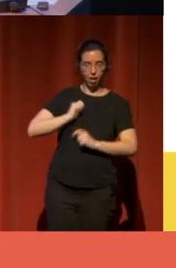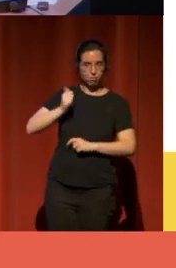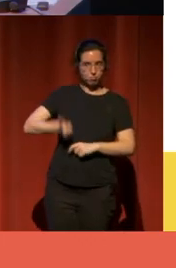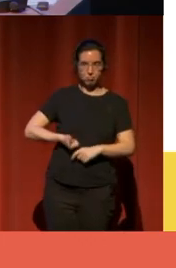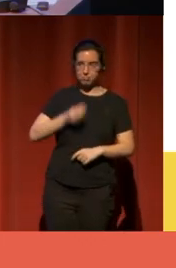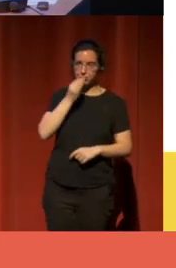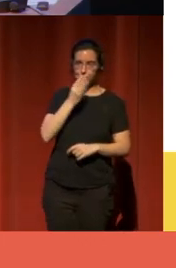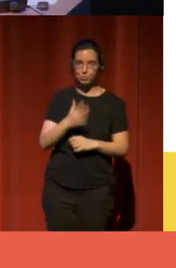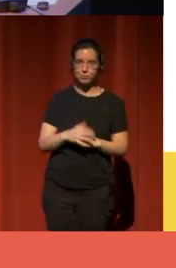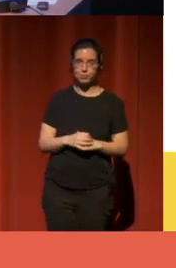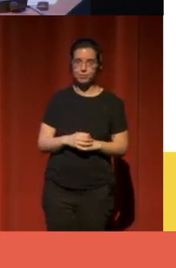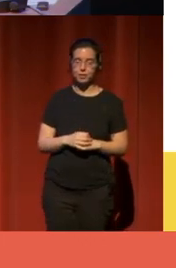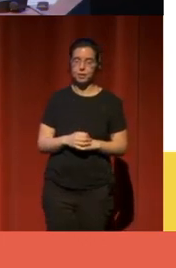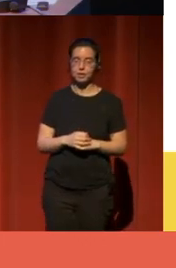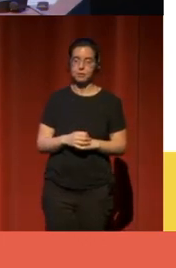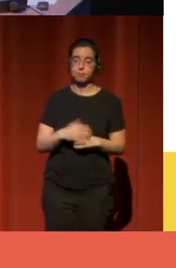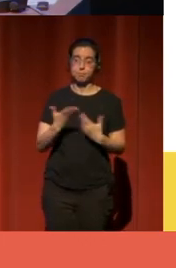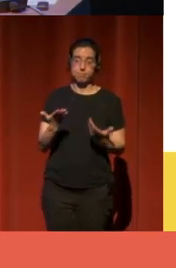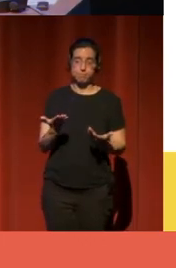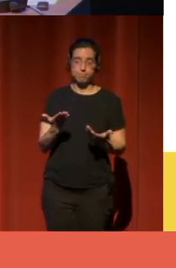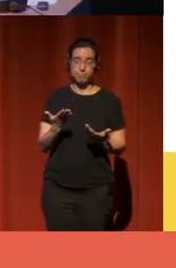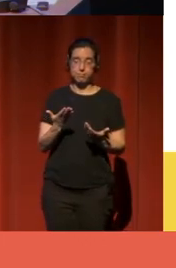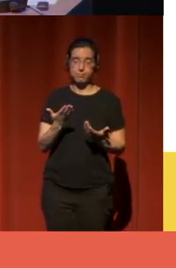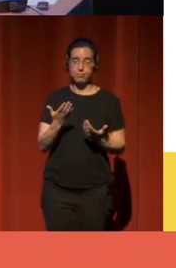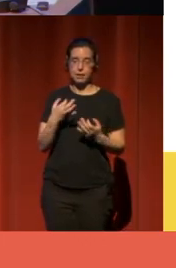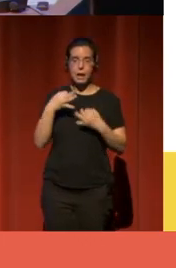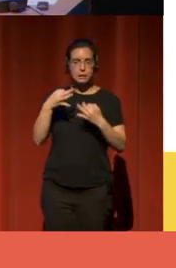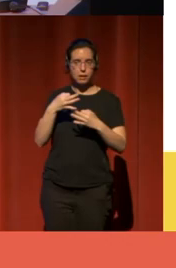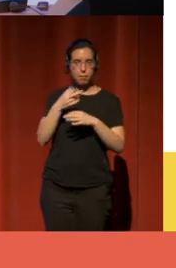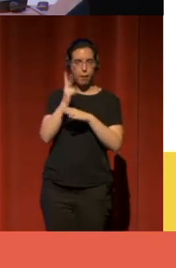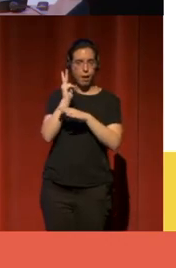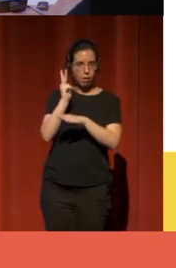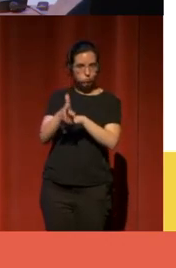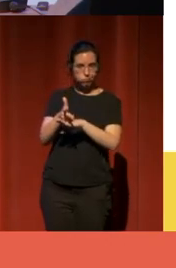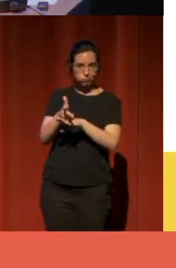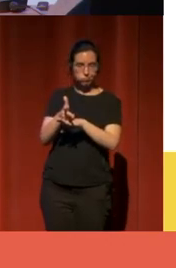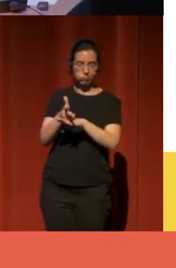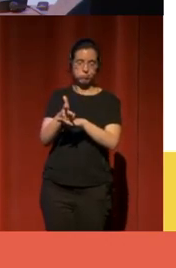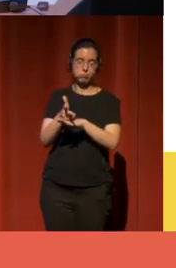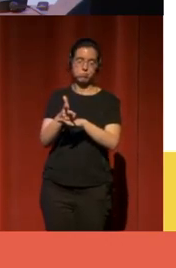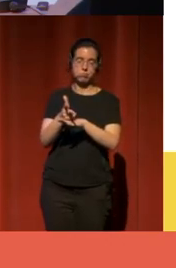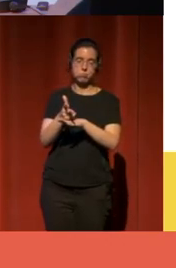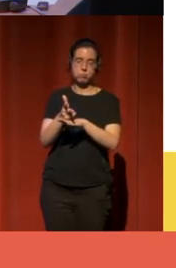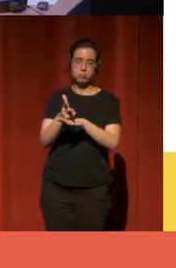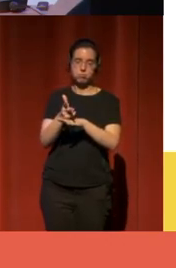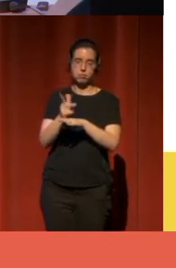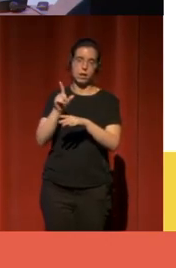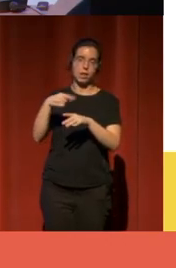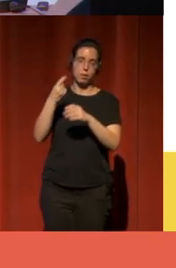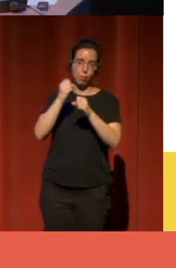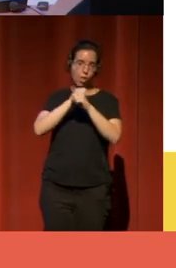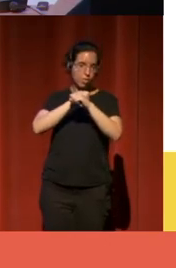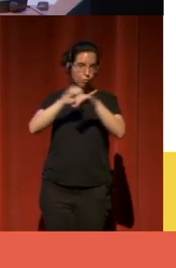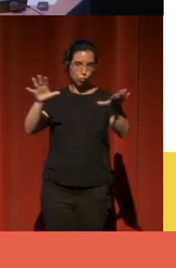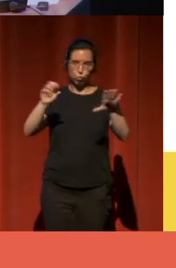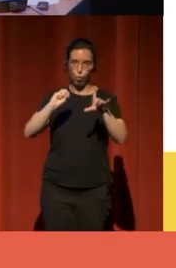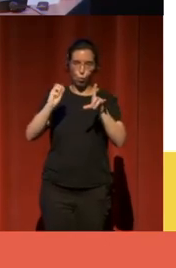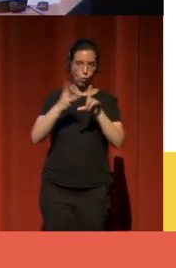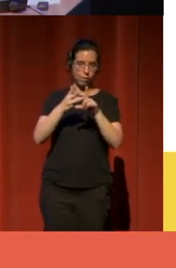Todo esto lo grabamos y lo difundimos a través de la web.